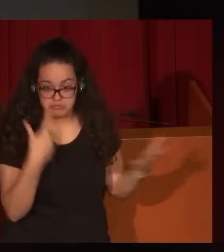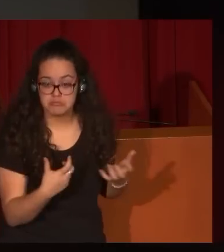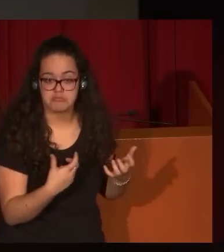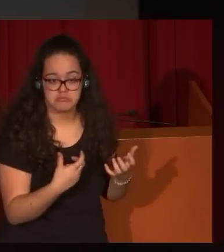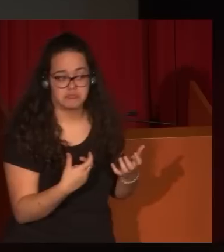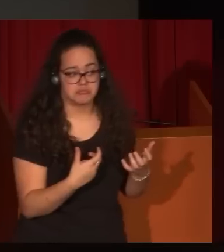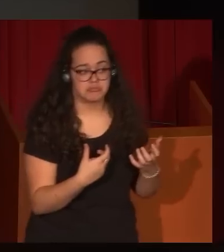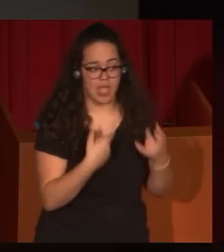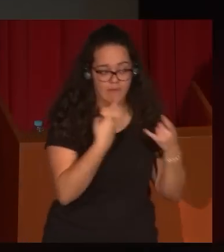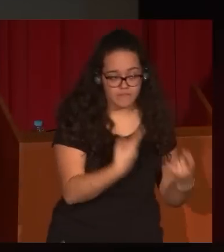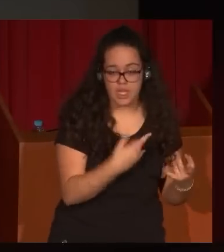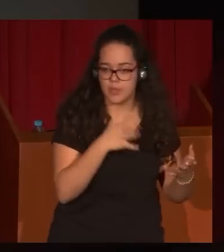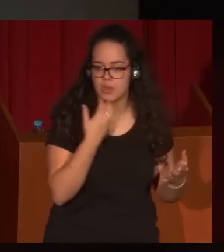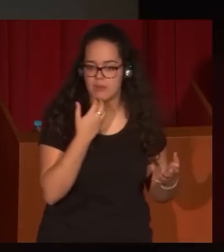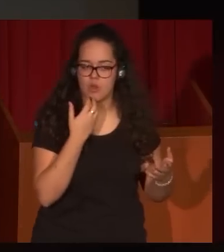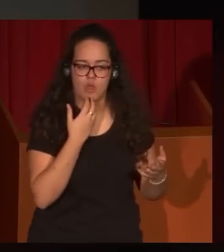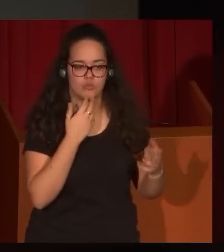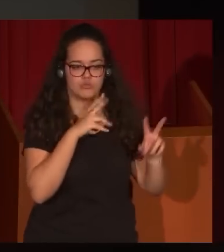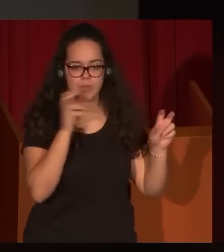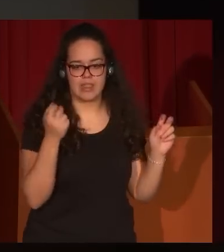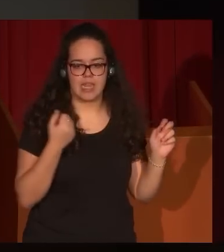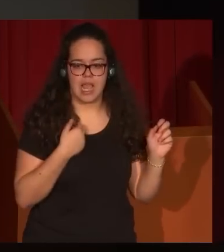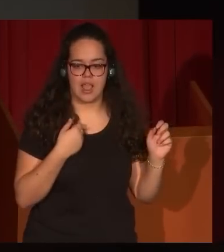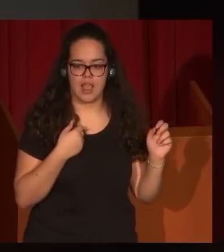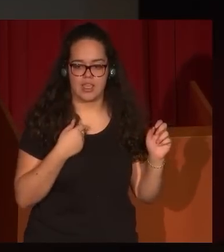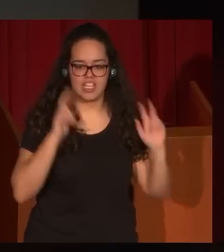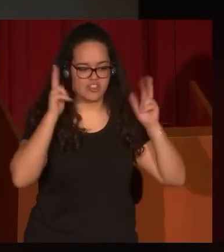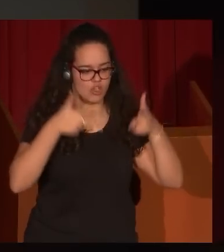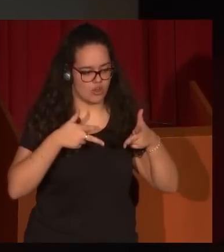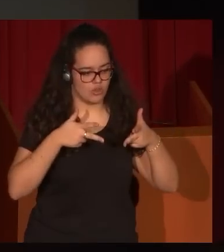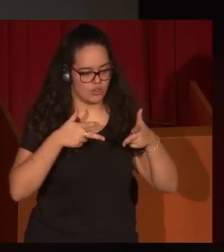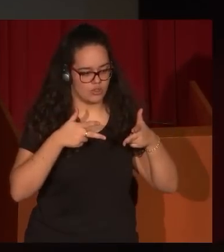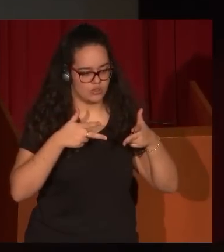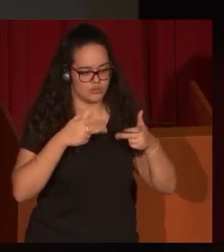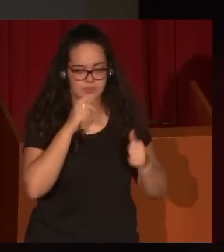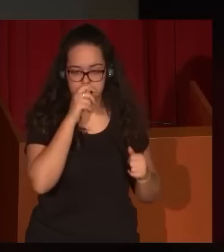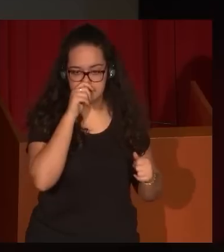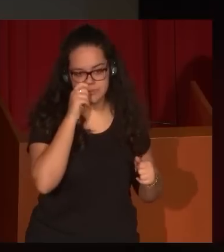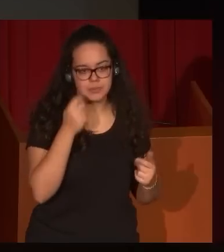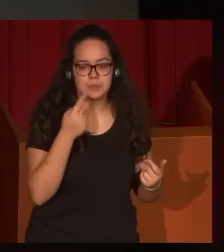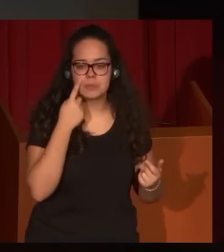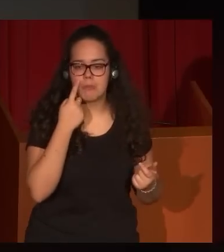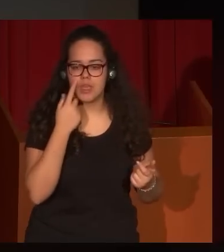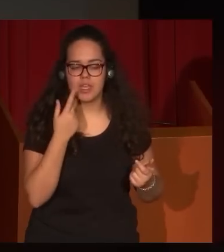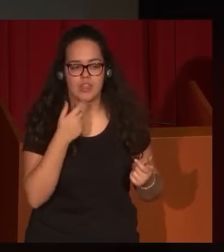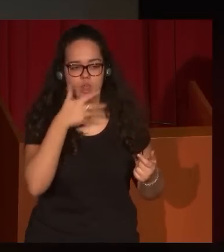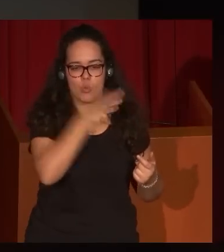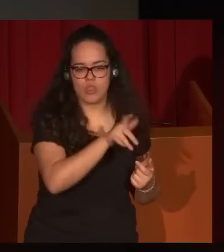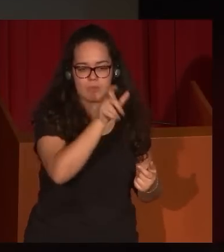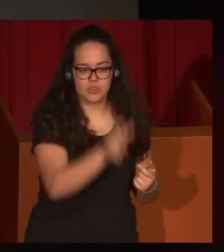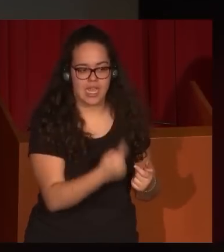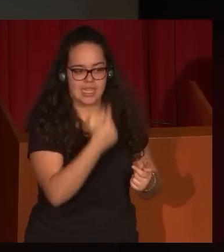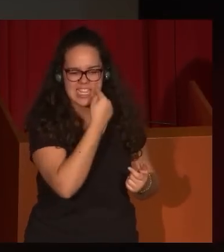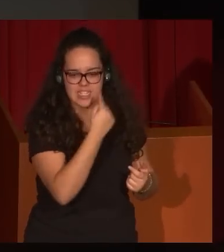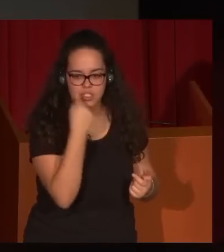atractivos, pero cuando vemos una escena de Inquisición en la obra de Goya lo que estamos viendo es la denuncia de alguien que está viendo ese tipo de